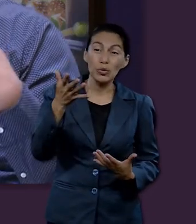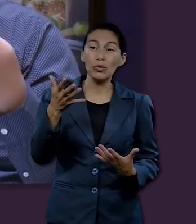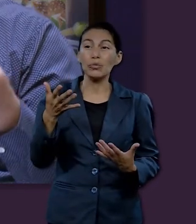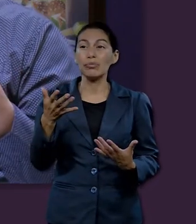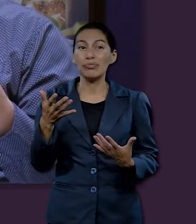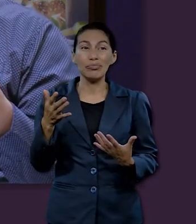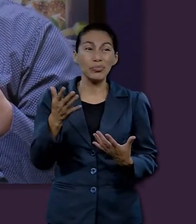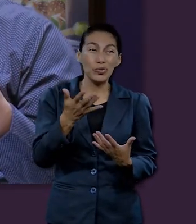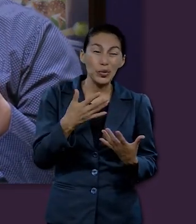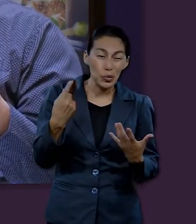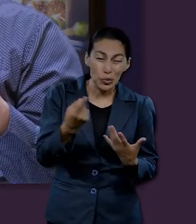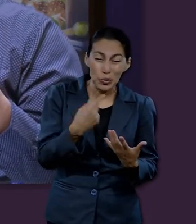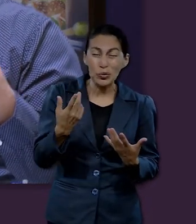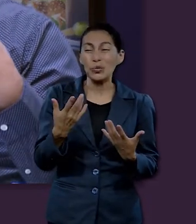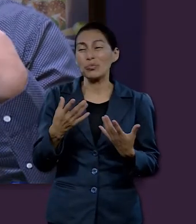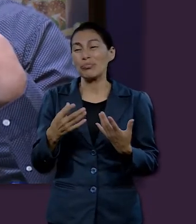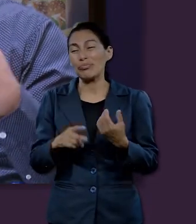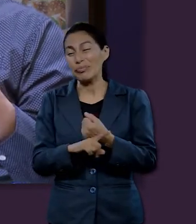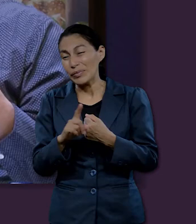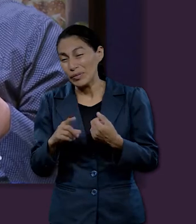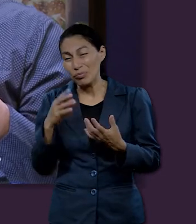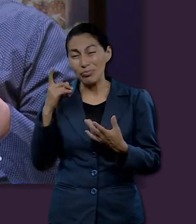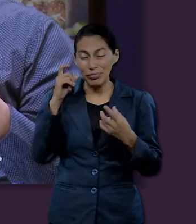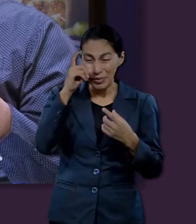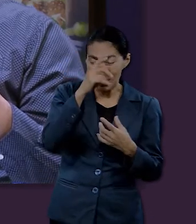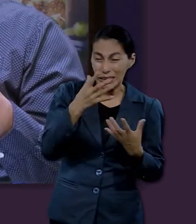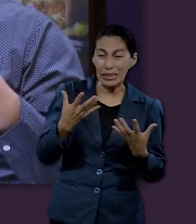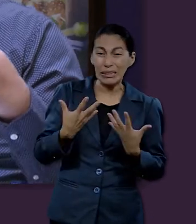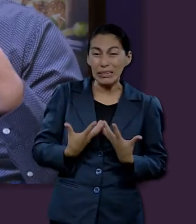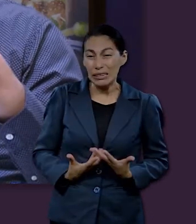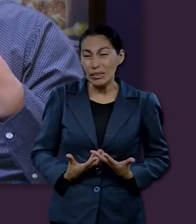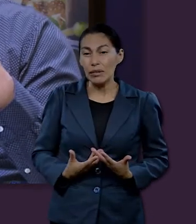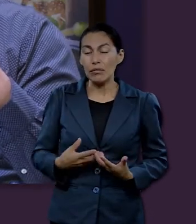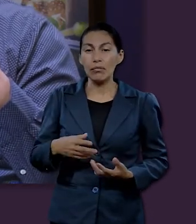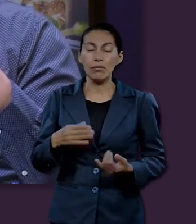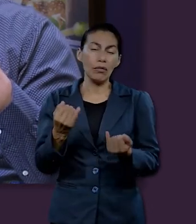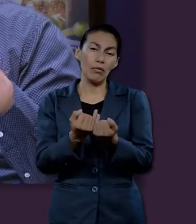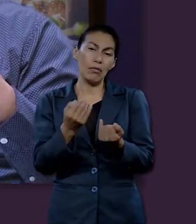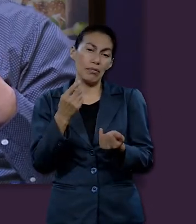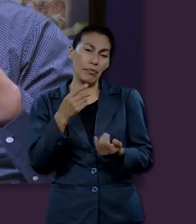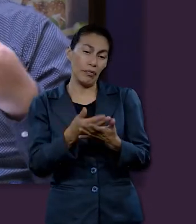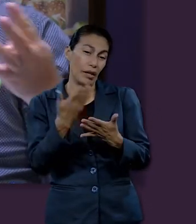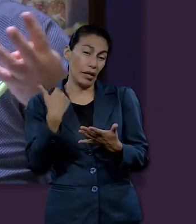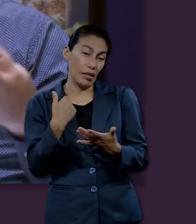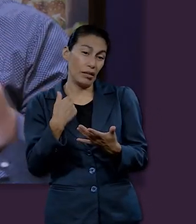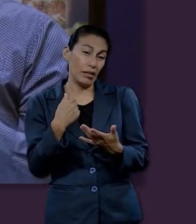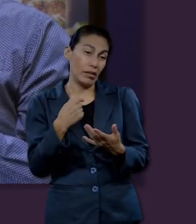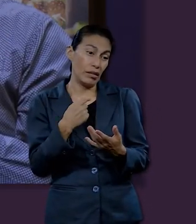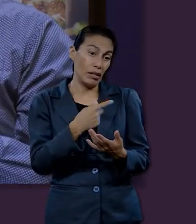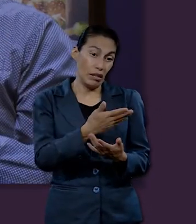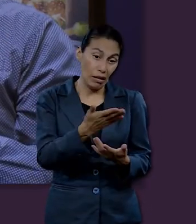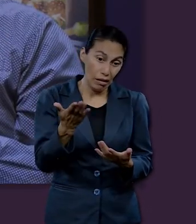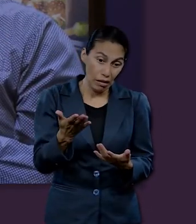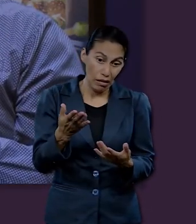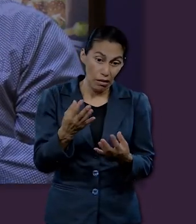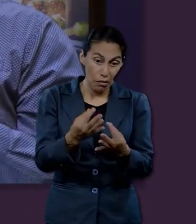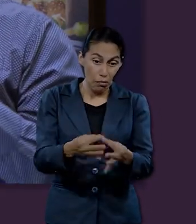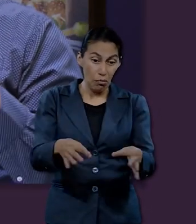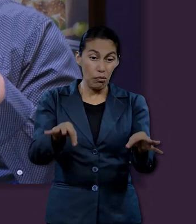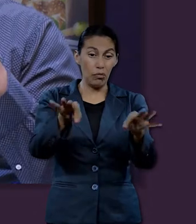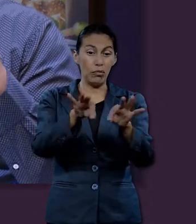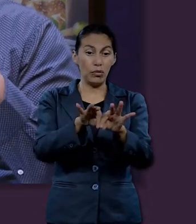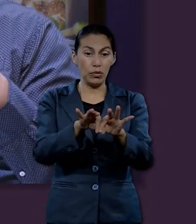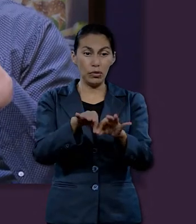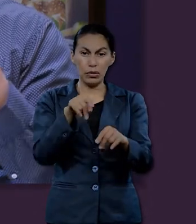nuestra seguridad, nuestro futuro. Y que alguien tan importante, que fue reconocido así como Job, como vimos,